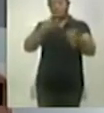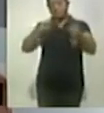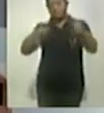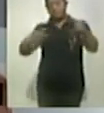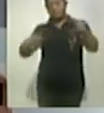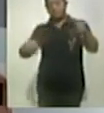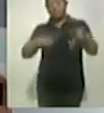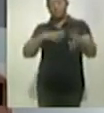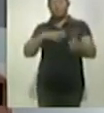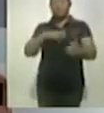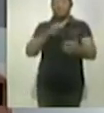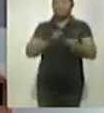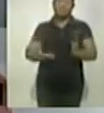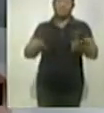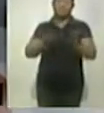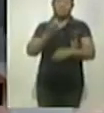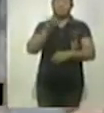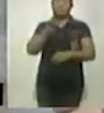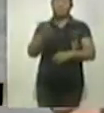pide el presidente López Obrador.